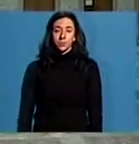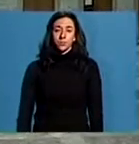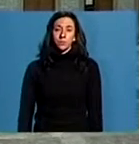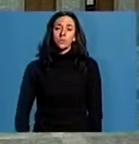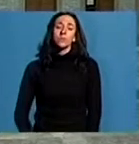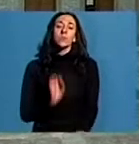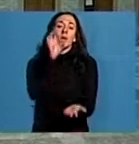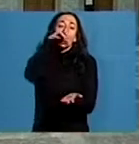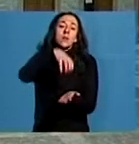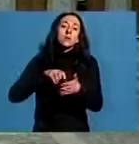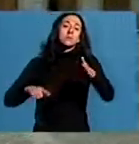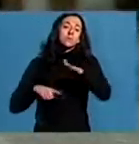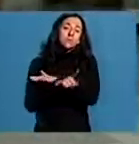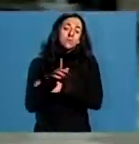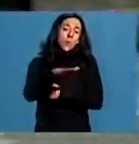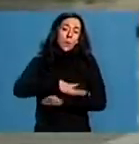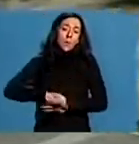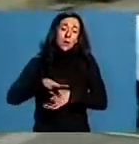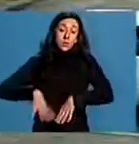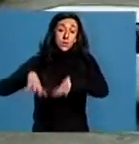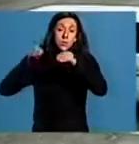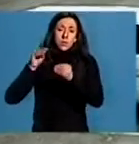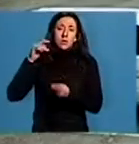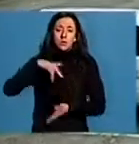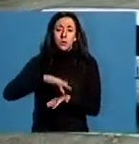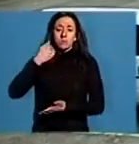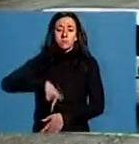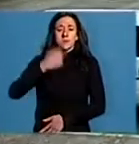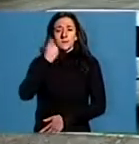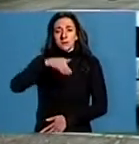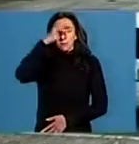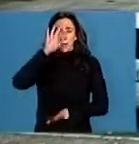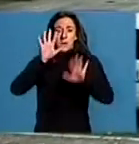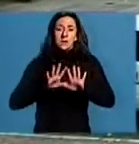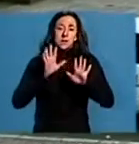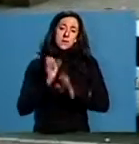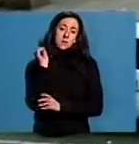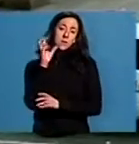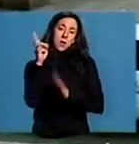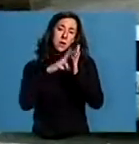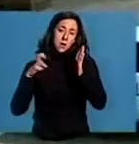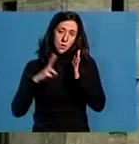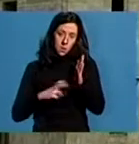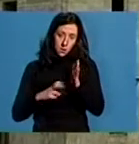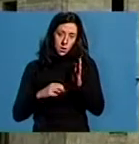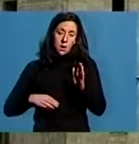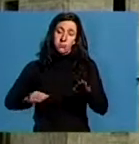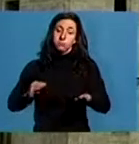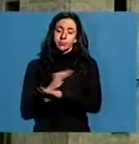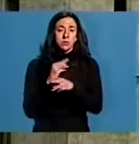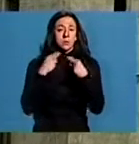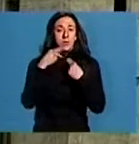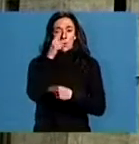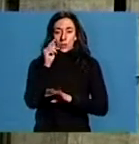O Centro de Desenvolvemento Comarcal de Mondoñedo acolle este fin de semana as décimas xornadas de Arqueología, que financia íntegramente a Deputación de Lugo.